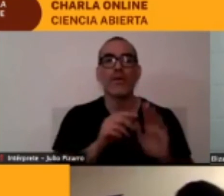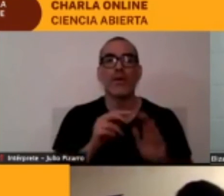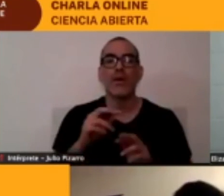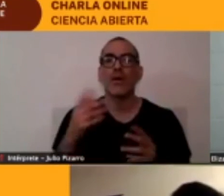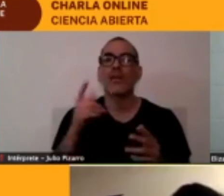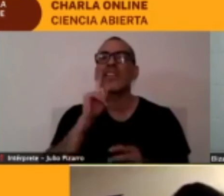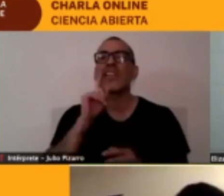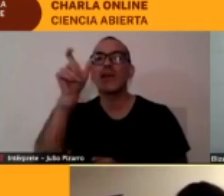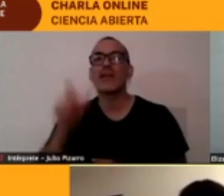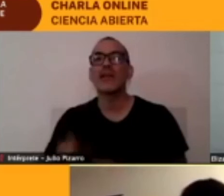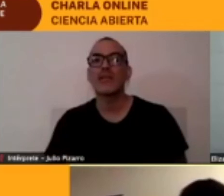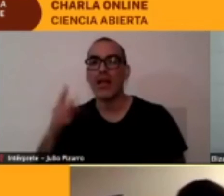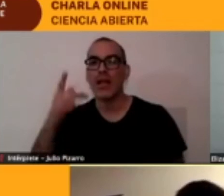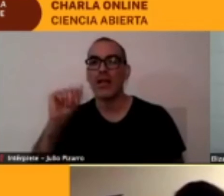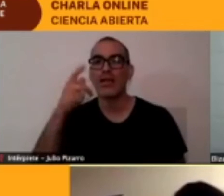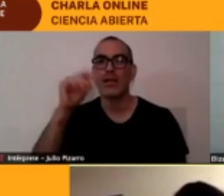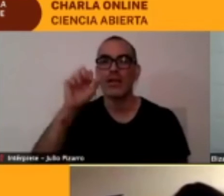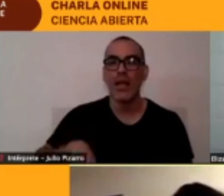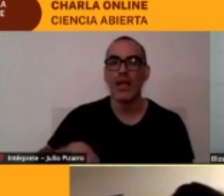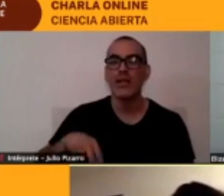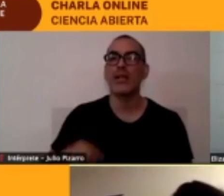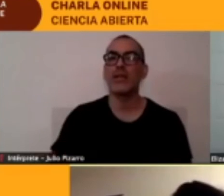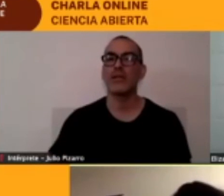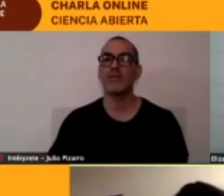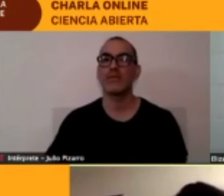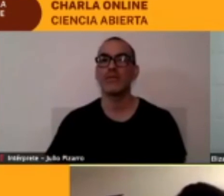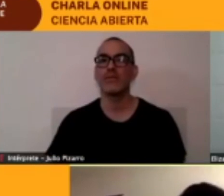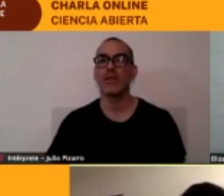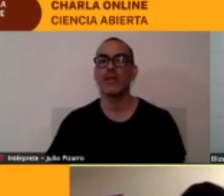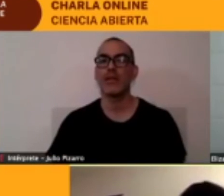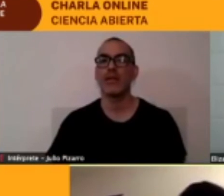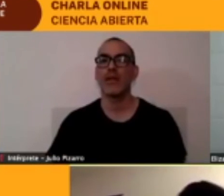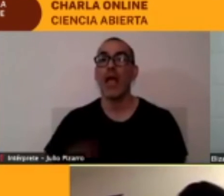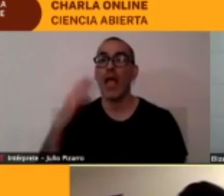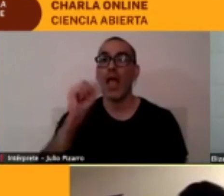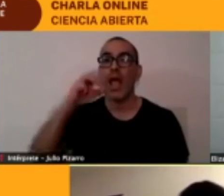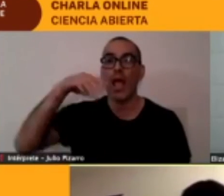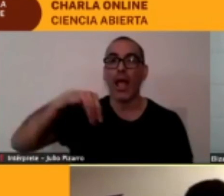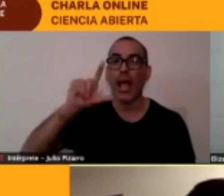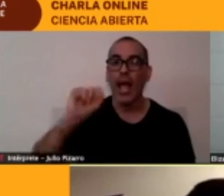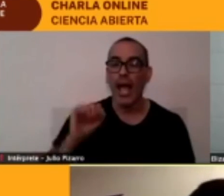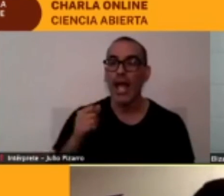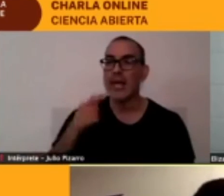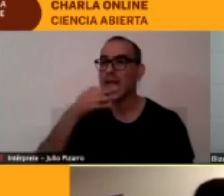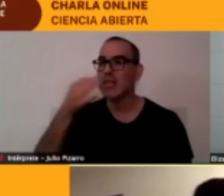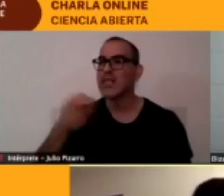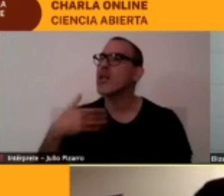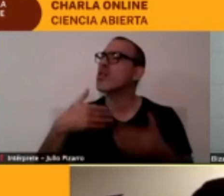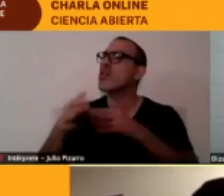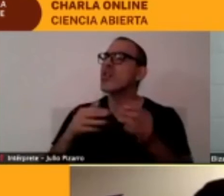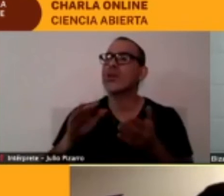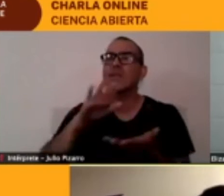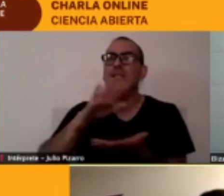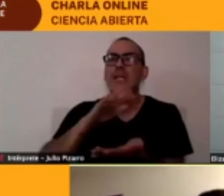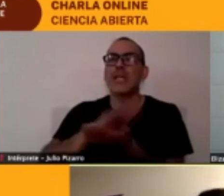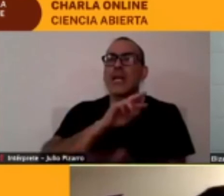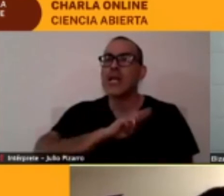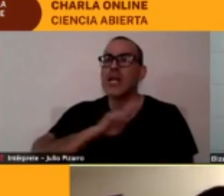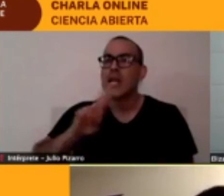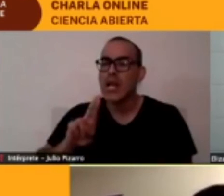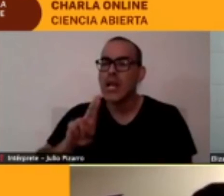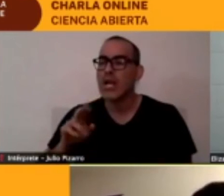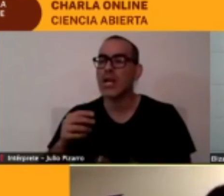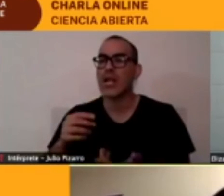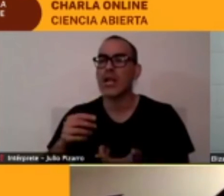Camila Amelie dice hola ¿dónde puedo acceder a más información sobre los rituales y cánticos? de pronto podríamos después en el chat